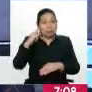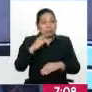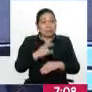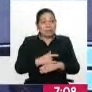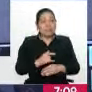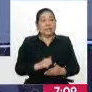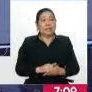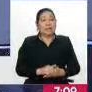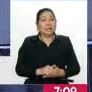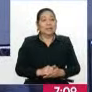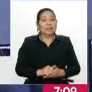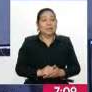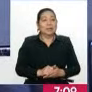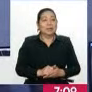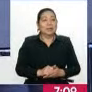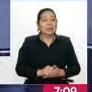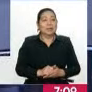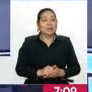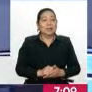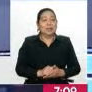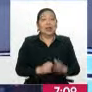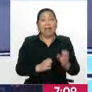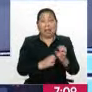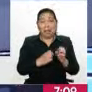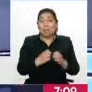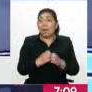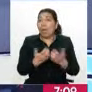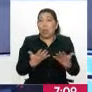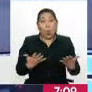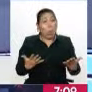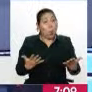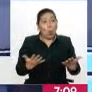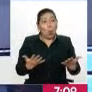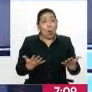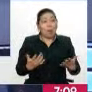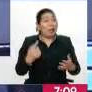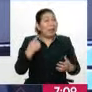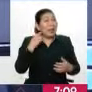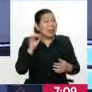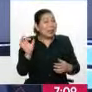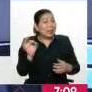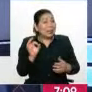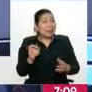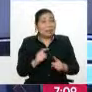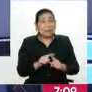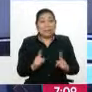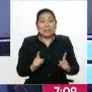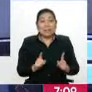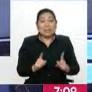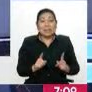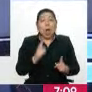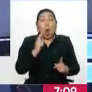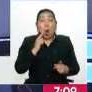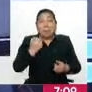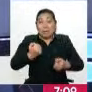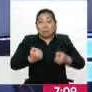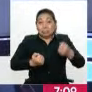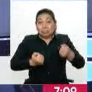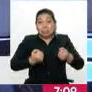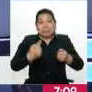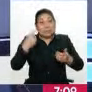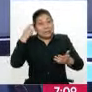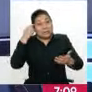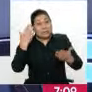había ido todo tipo de equipo. No tenía equipo de navegación, no tenía equipo... Prácticamente el piloto no estaba muy